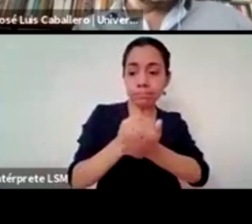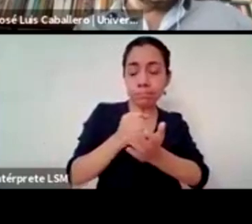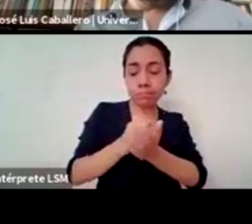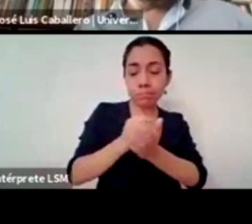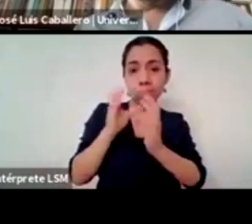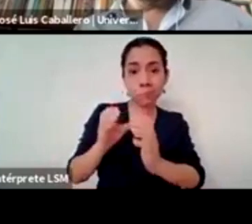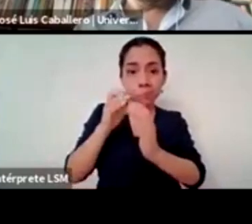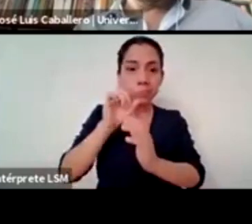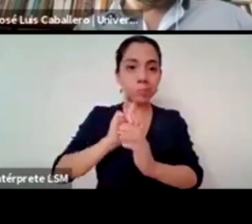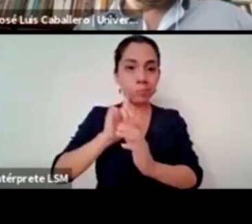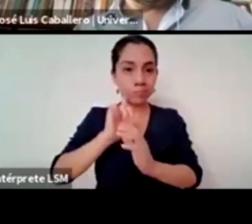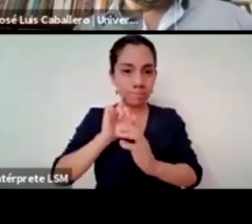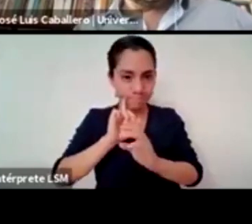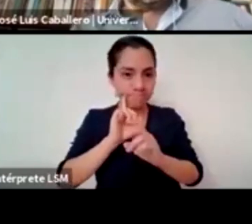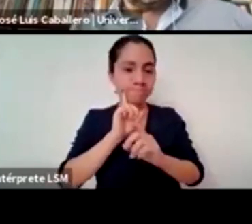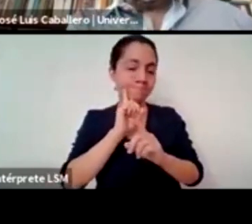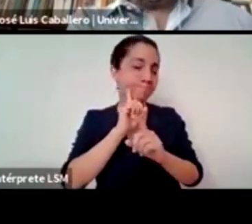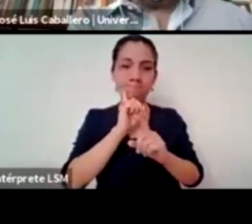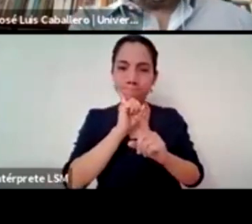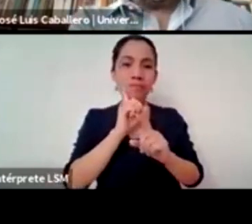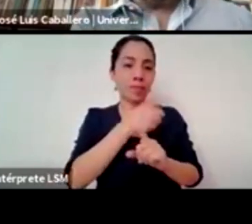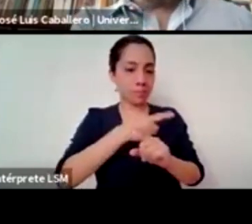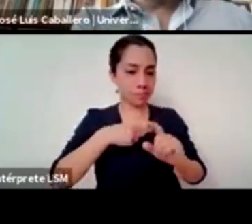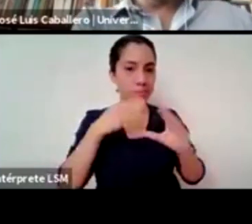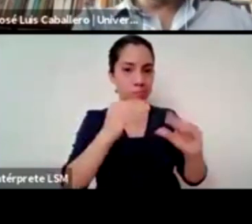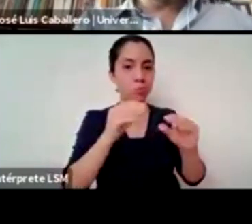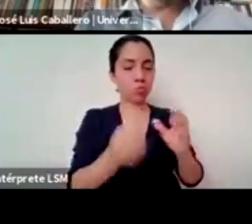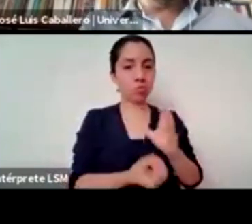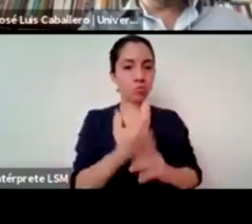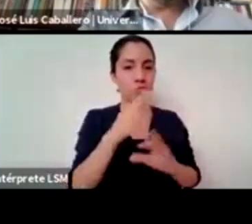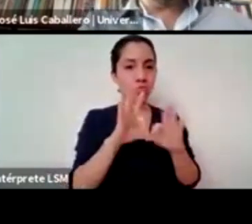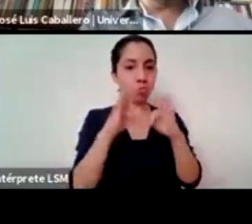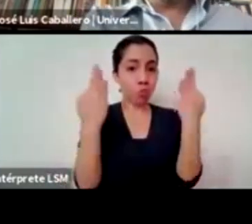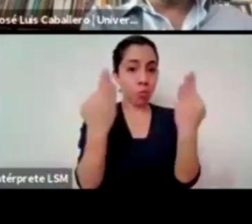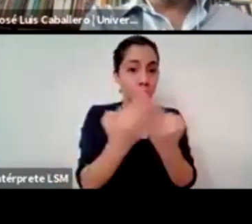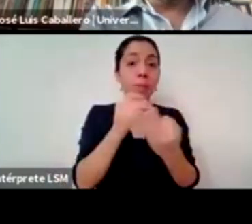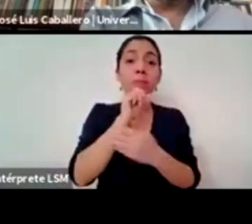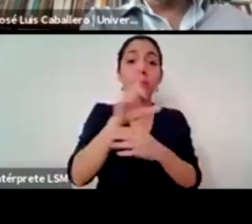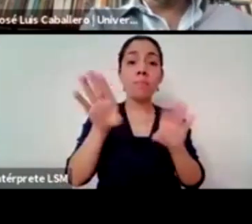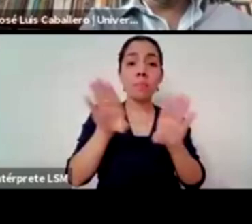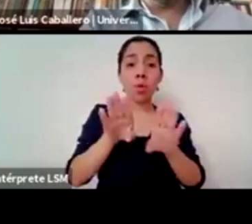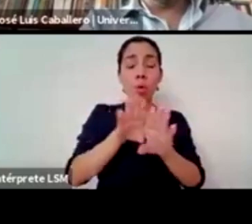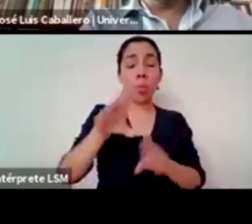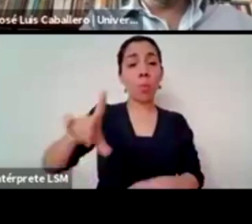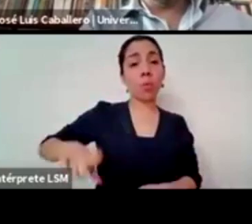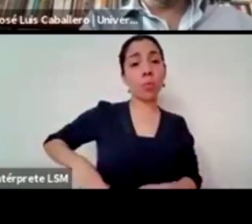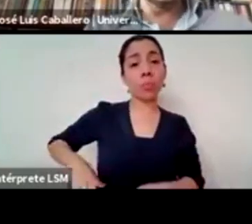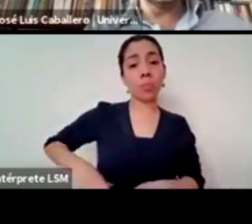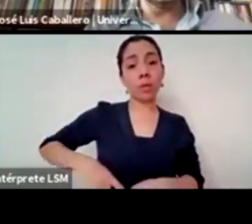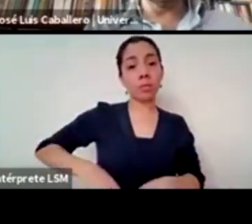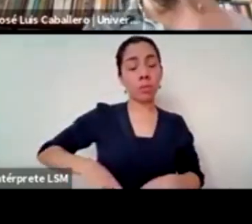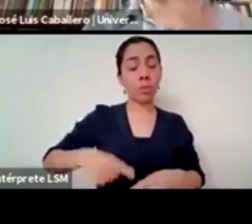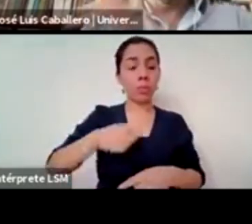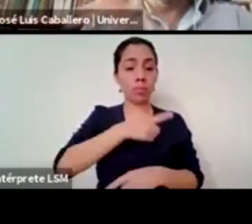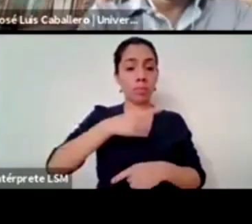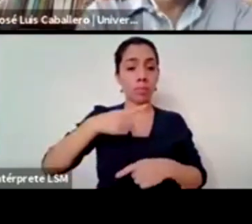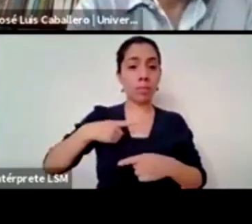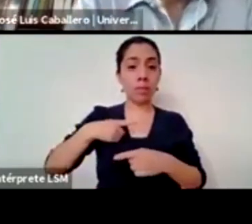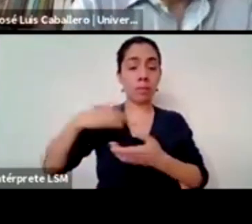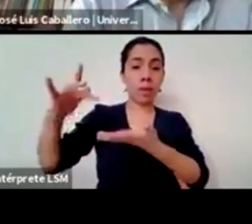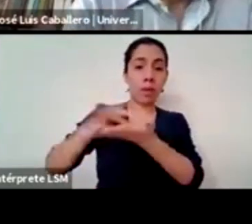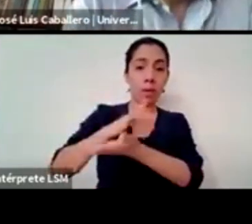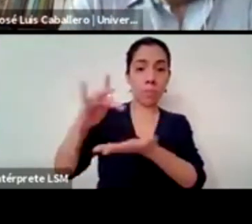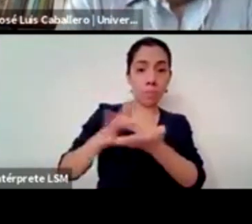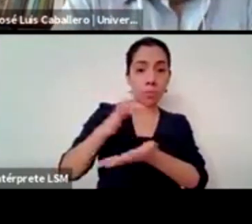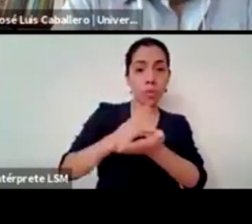necesario desde política de estado para que se faciliten las condiciones para que las personas que tienen que cuidar de alguien más